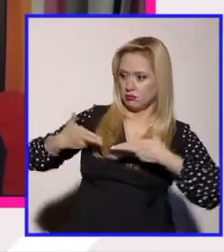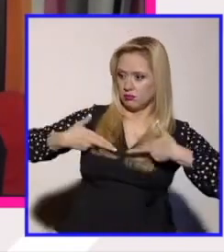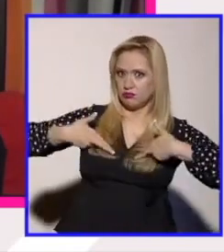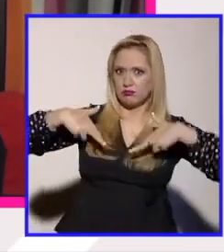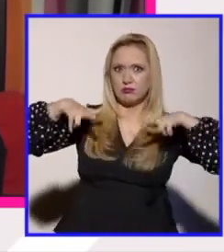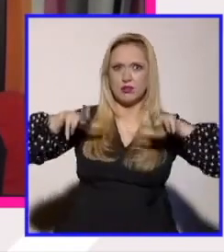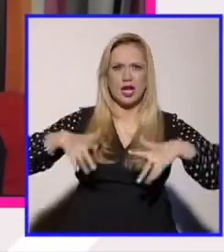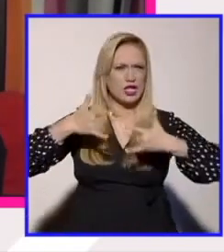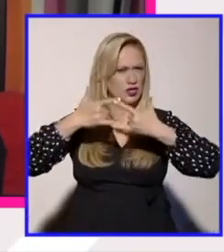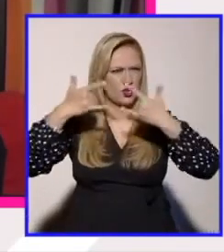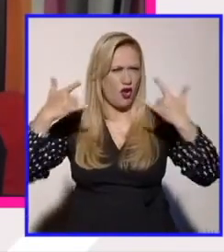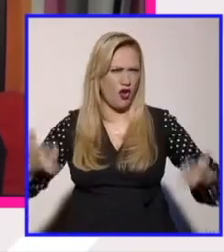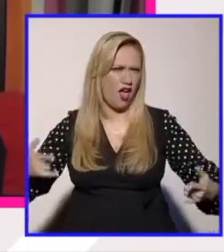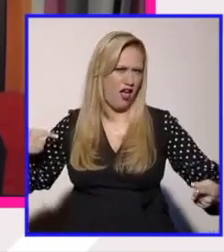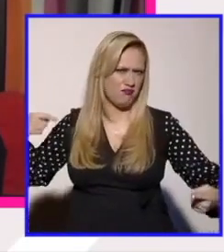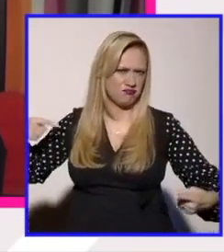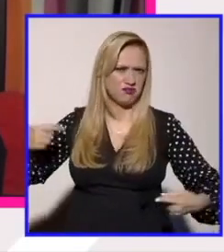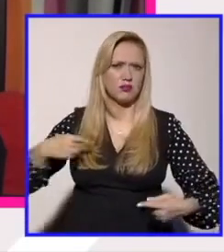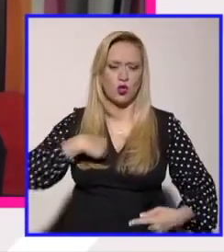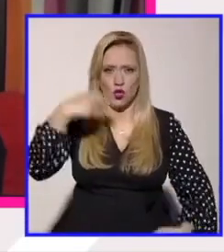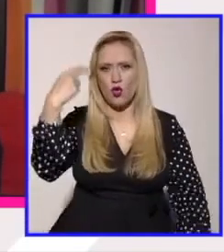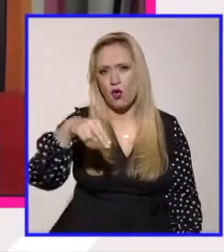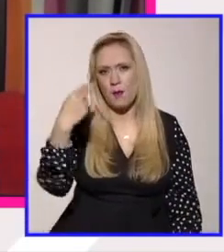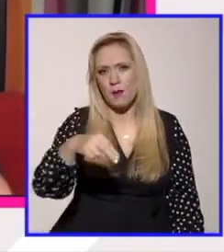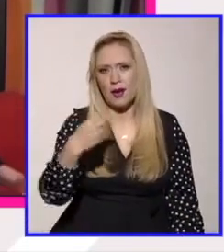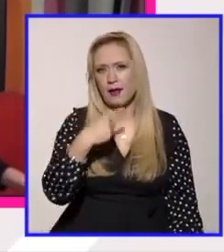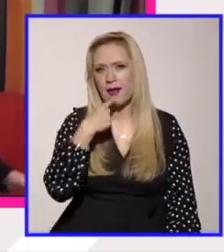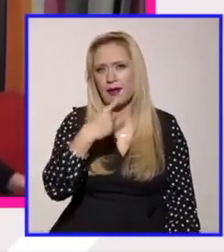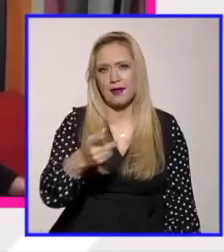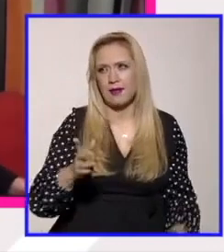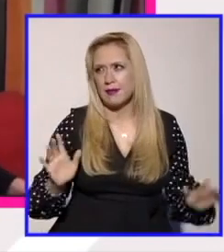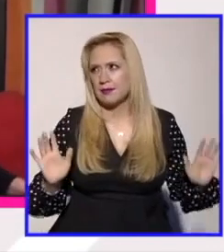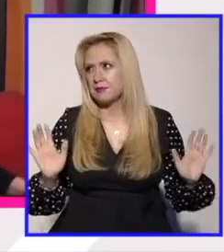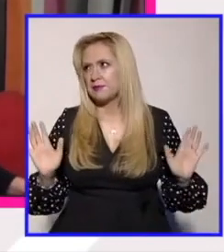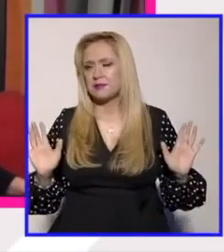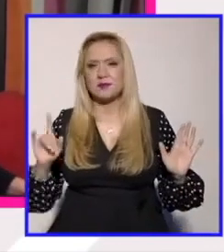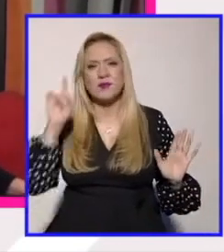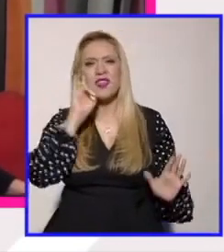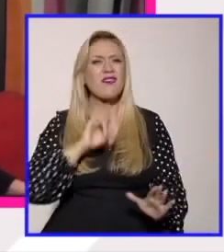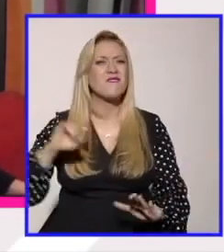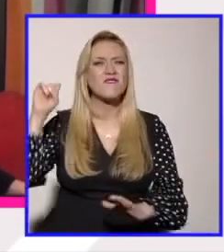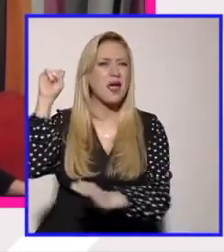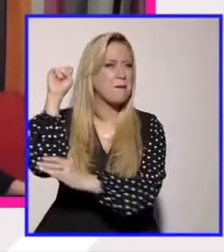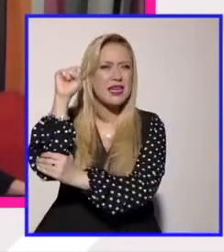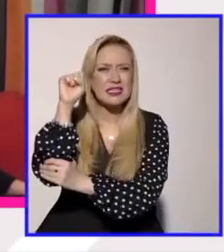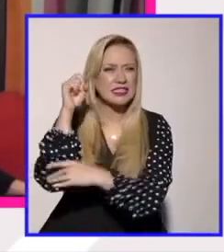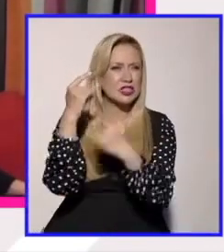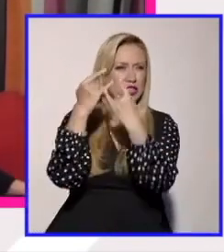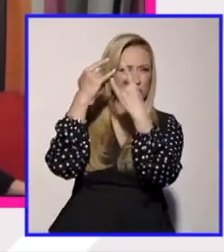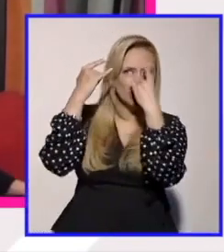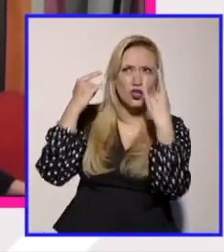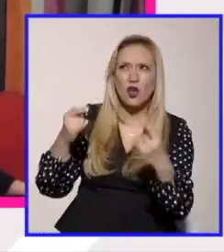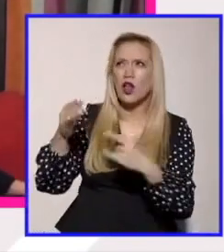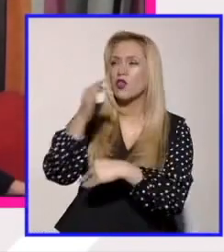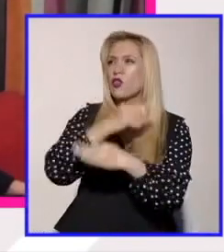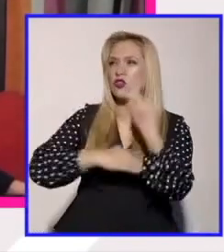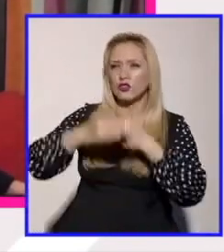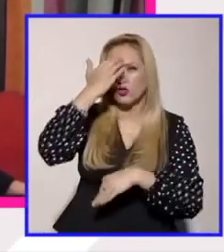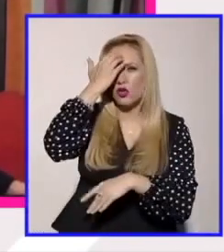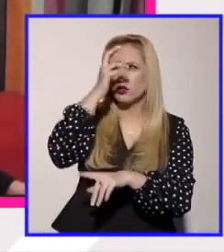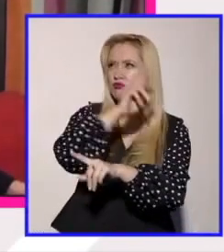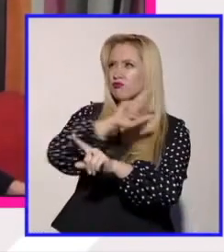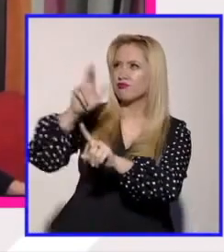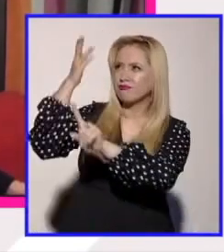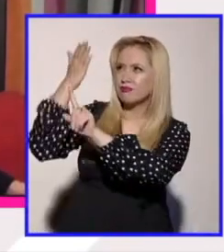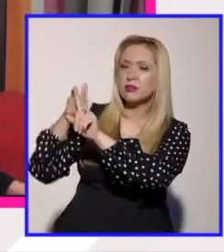históricas ¿no? no voy a dar nombres pero ¿saben? o sea feministas históricas de toda la vida que están